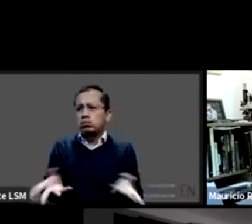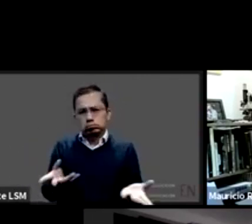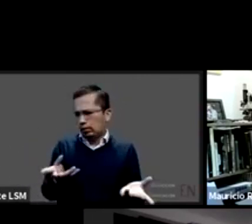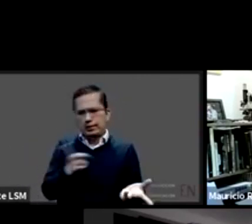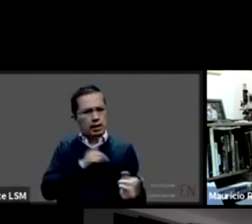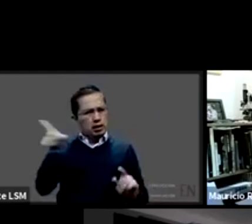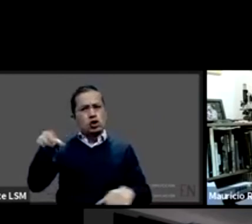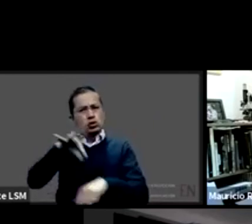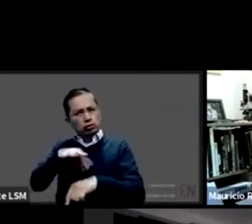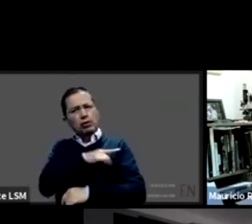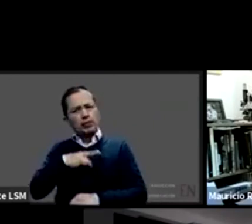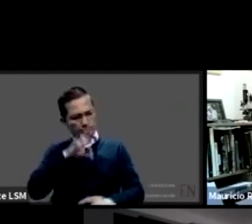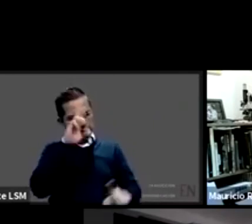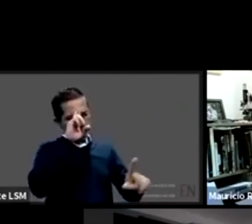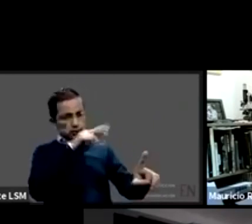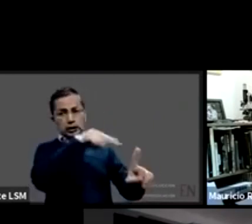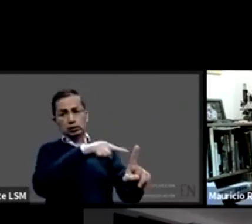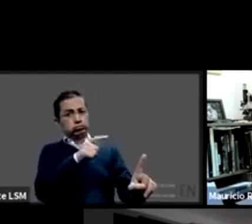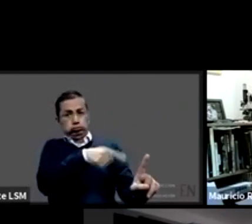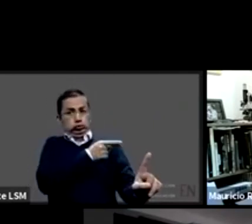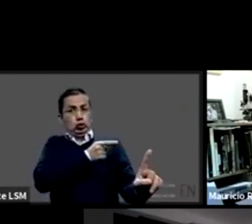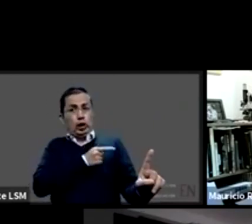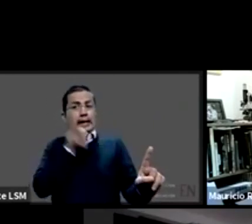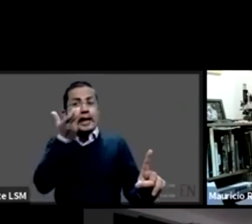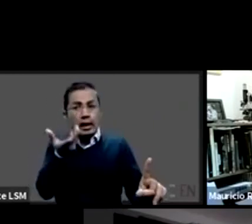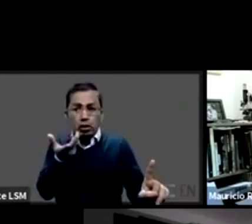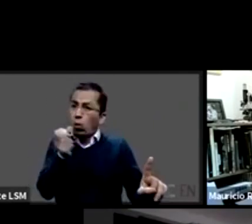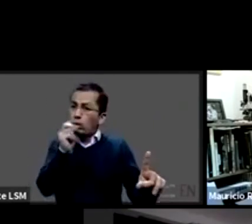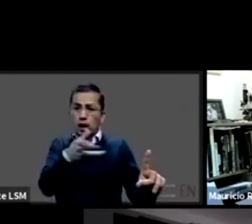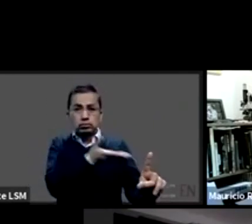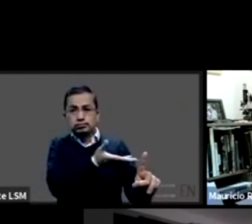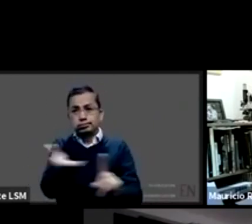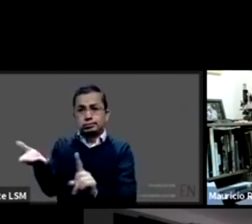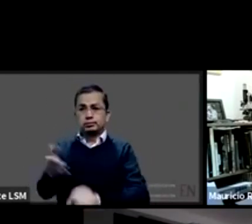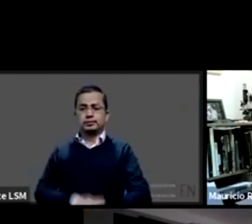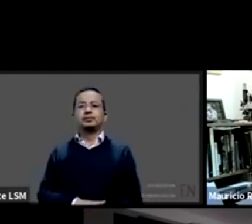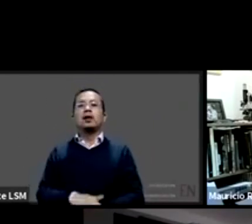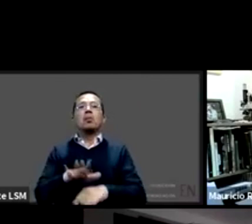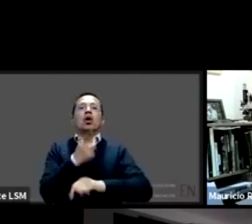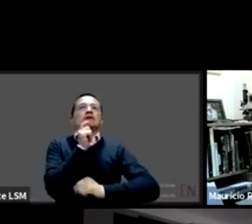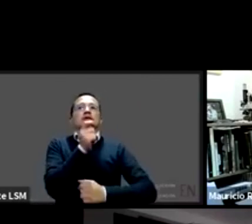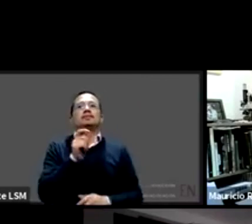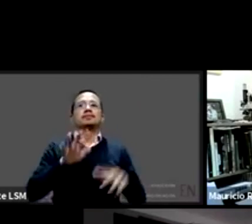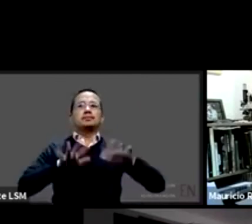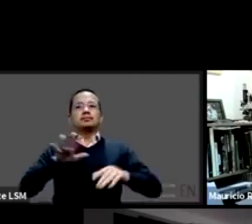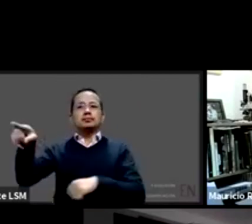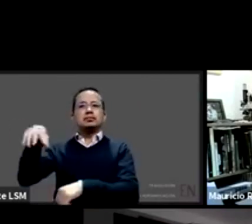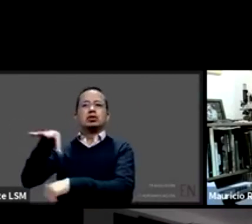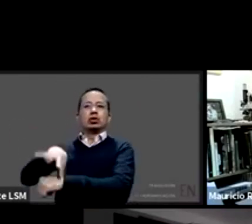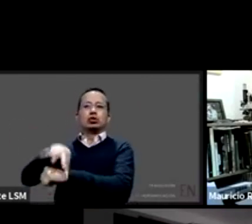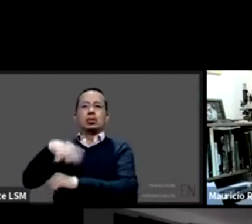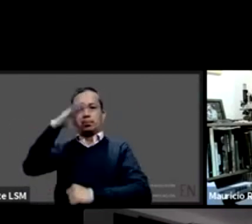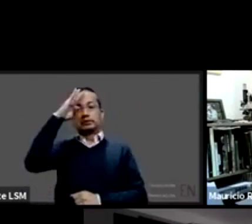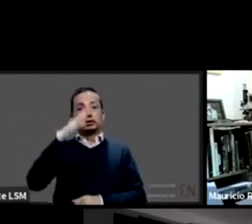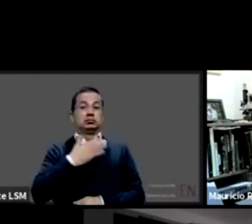este asunto de que la persona se adapte a mí que soy la institución